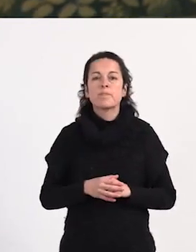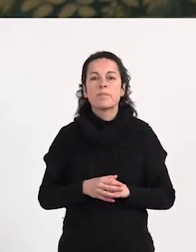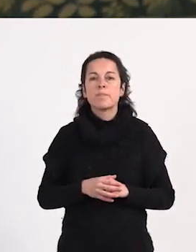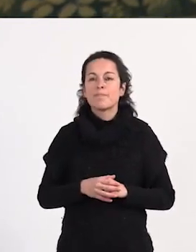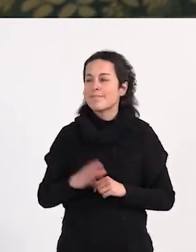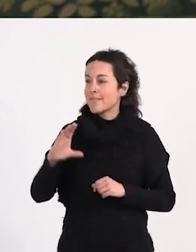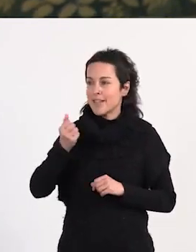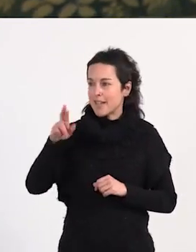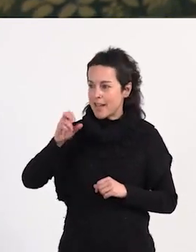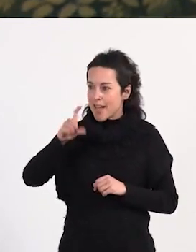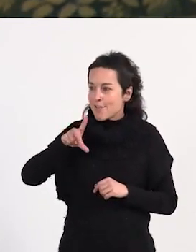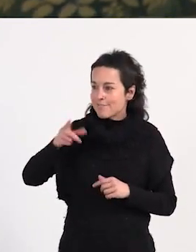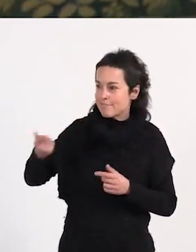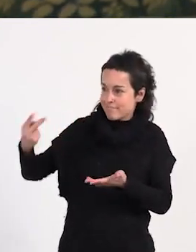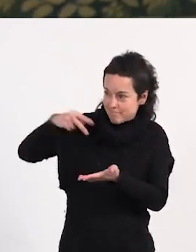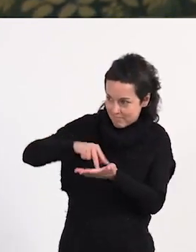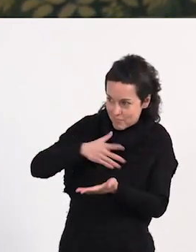Carol, ¿puedes subir, por favor?